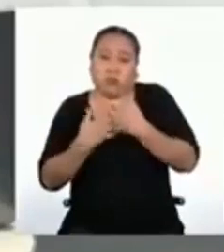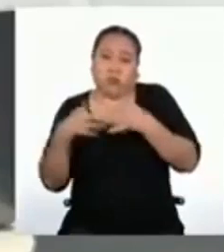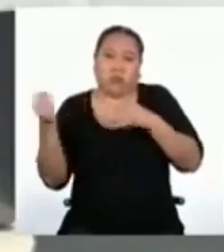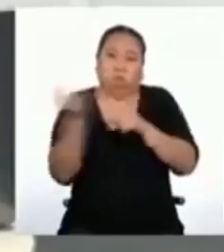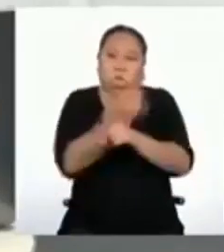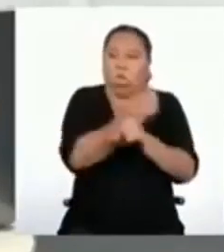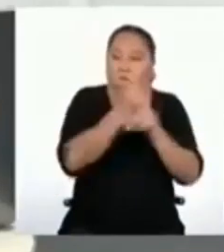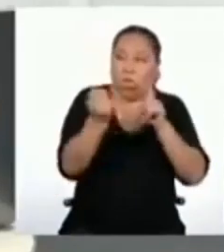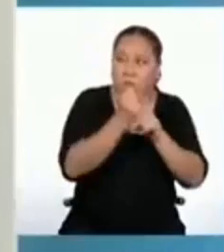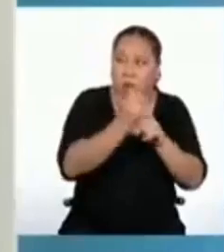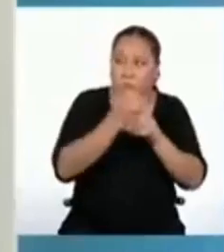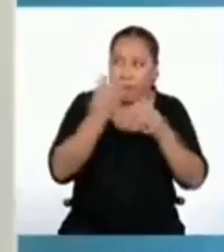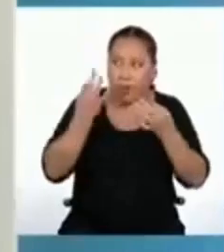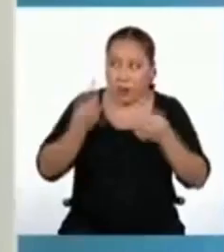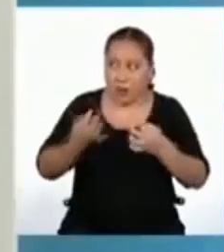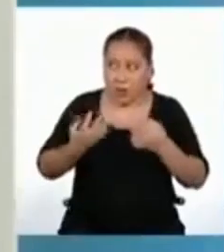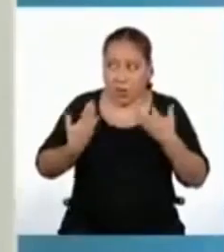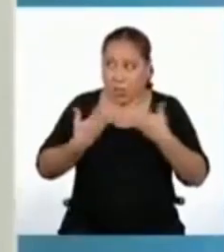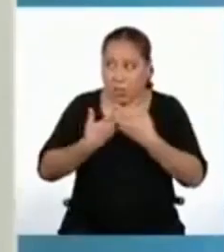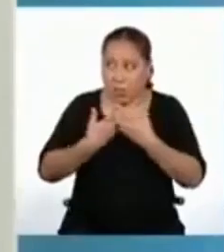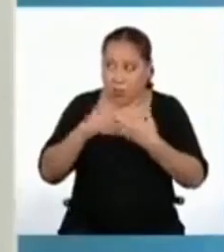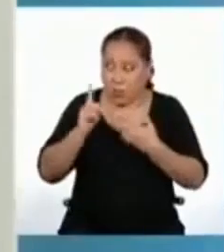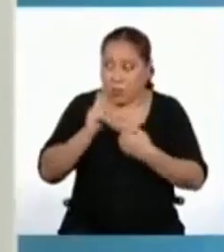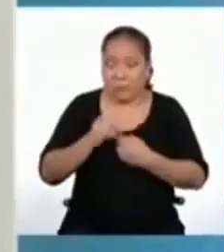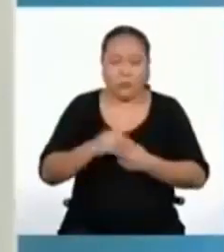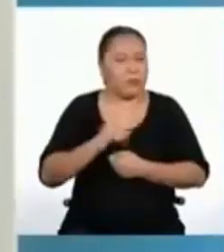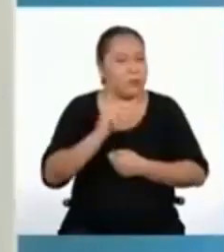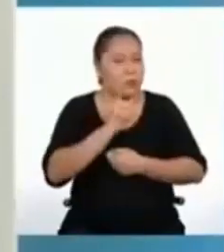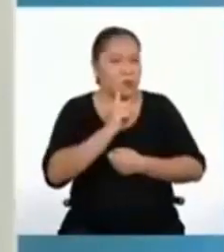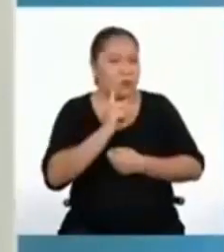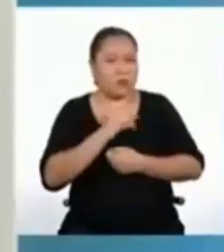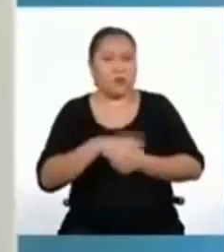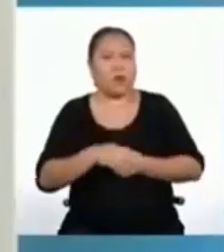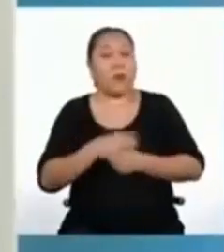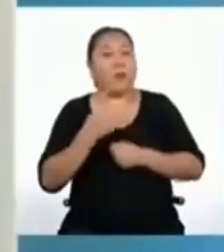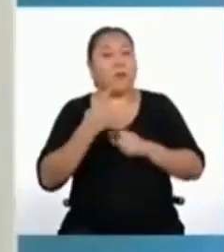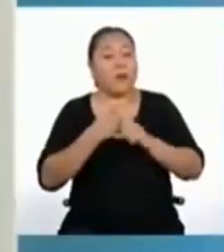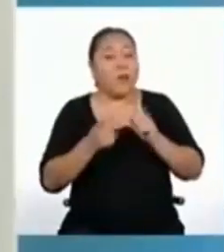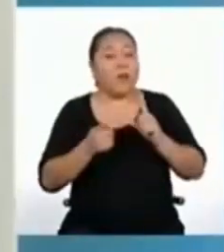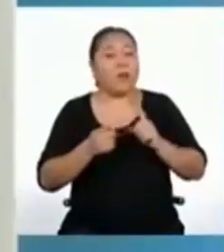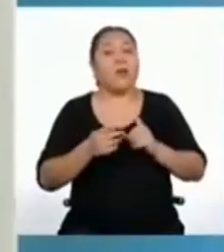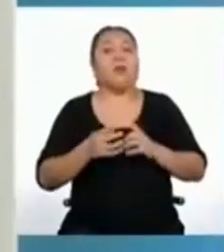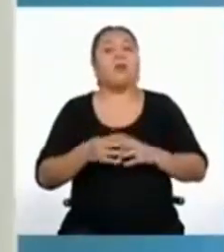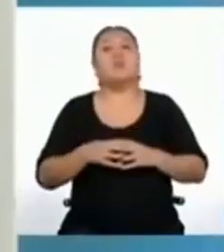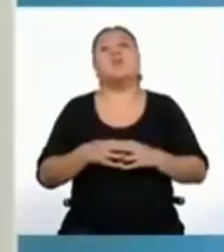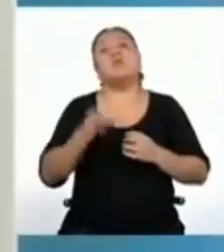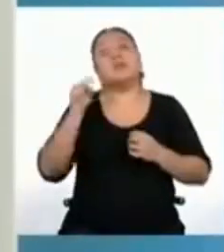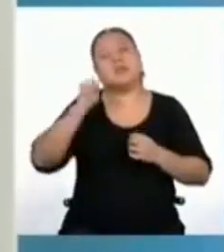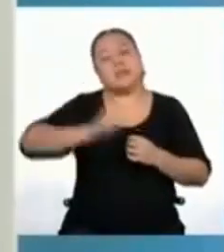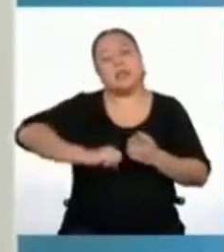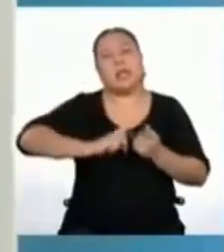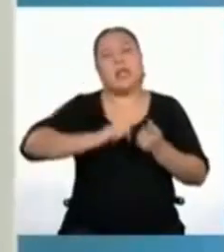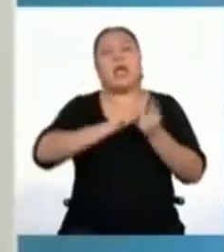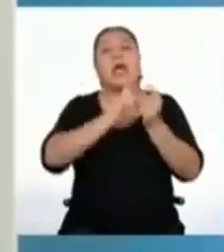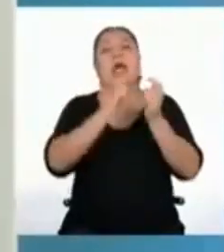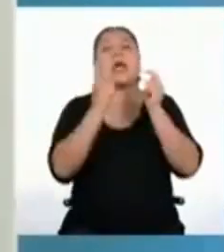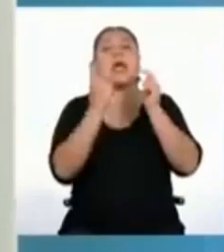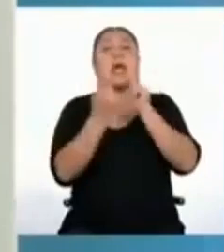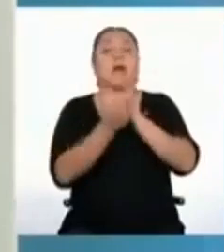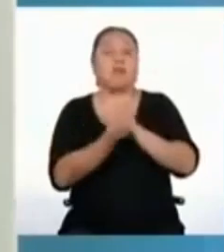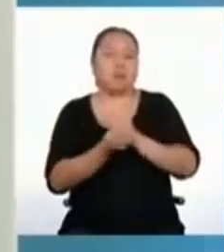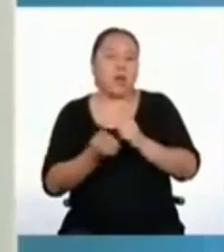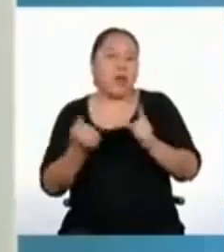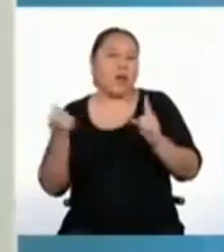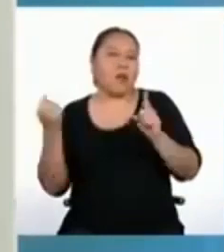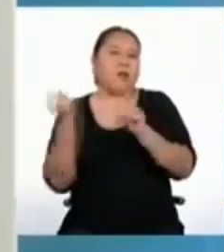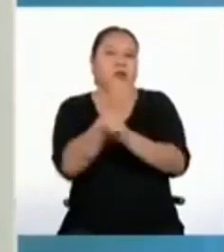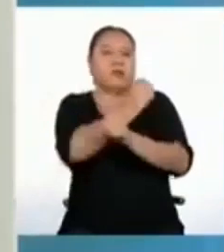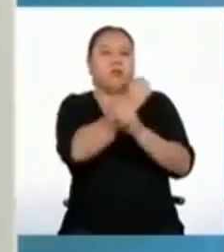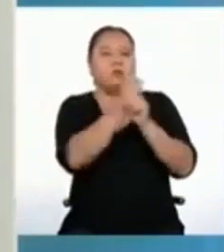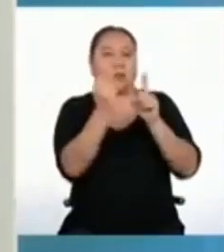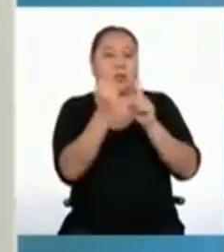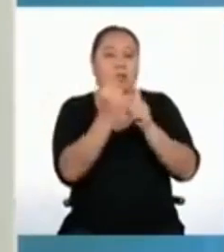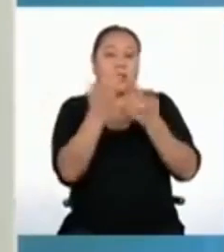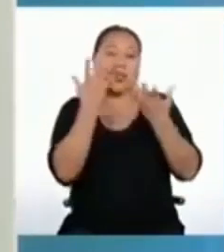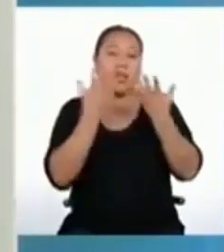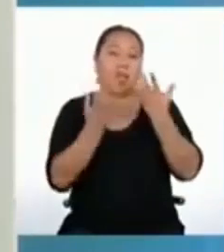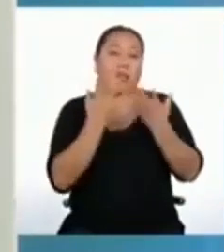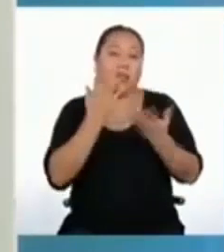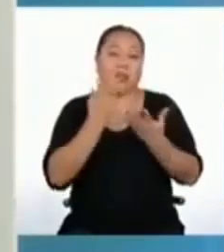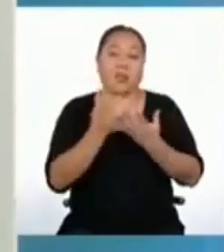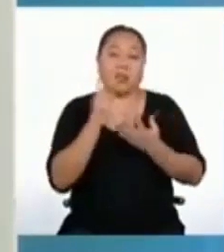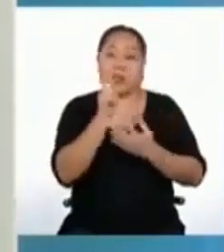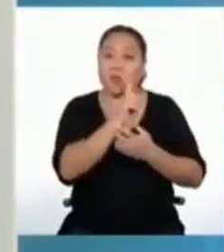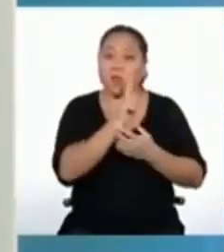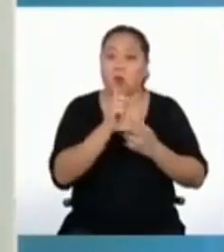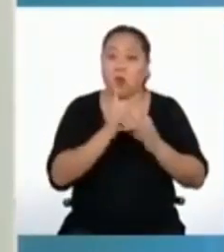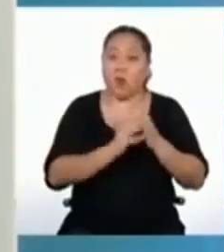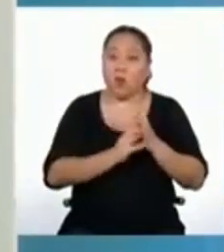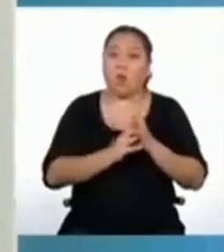agresividad, ¿verdad? No, pero puede llegar a convertirse en agresividad si es que no